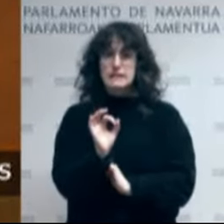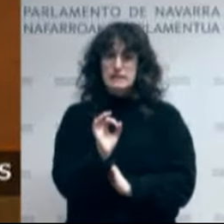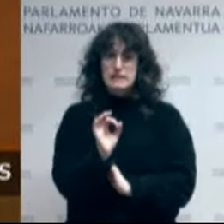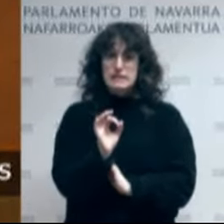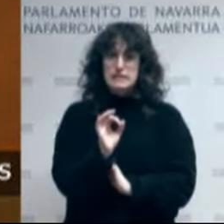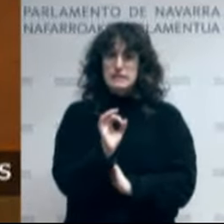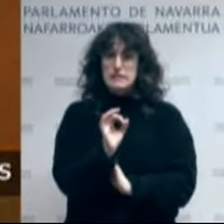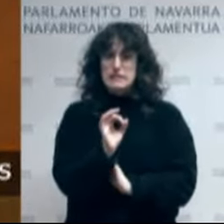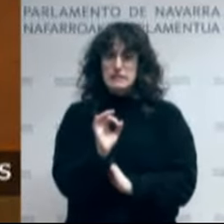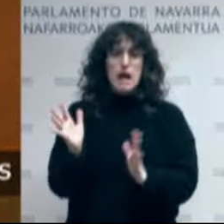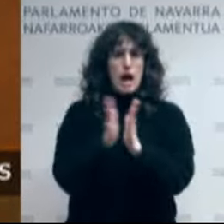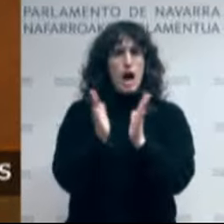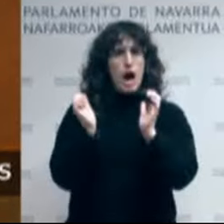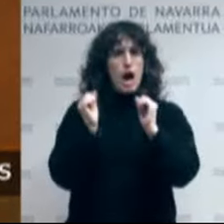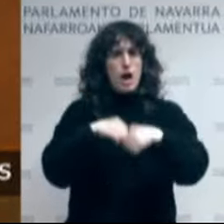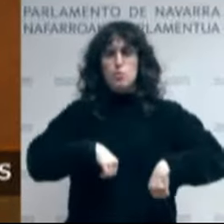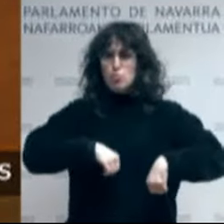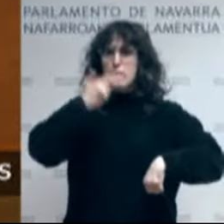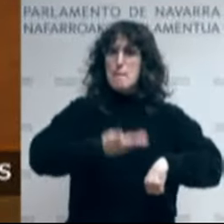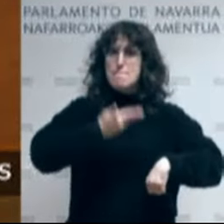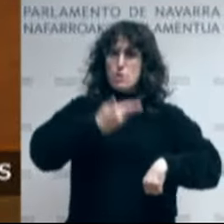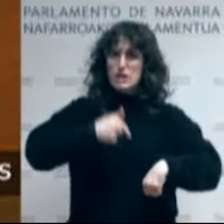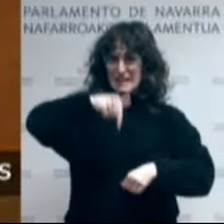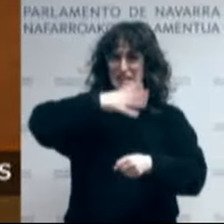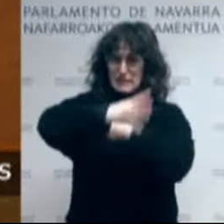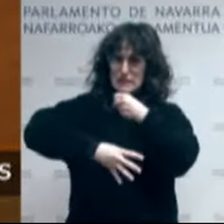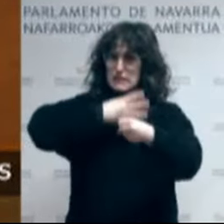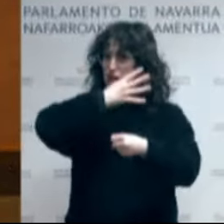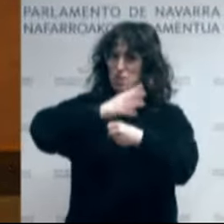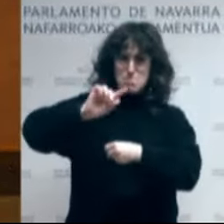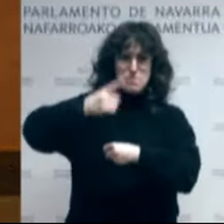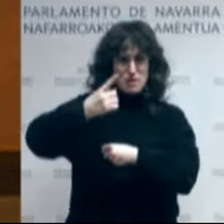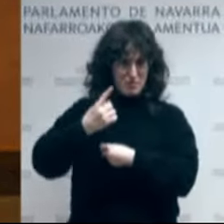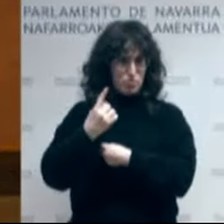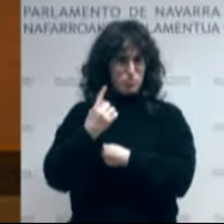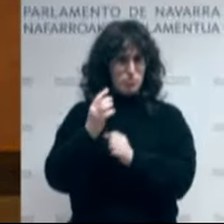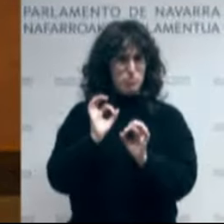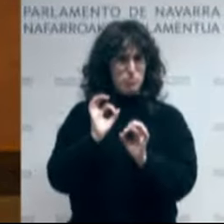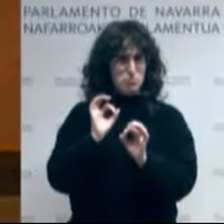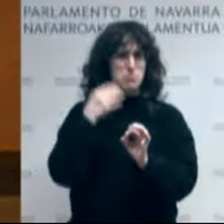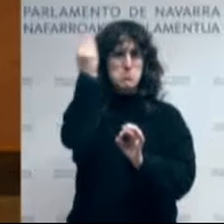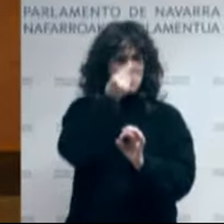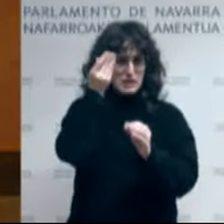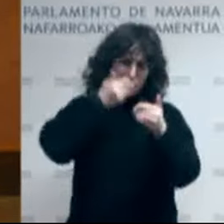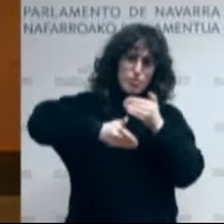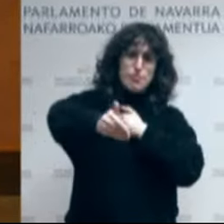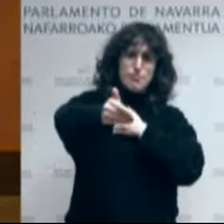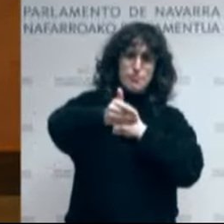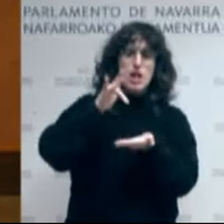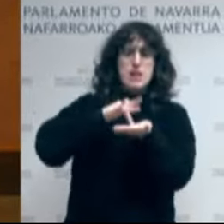garrantzitsua da eta guk uste dugu, ditugun erronkei erantzuteko beste askoren